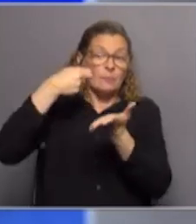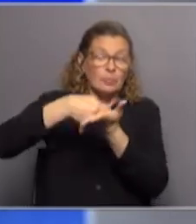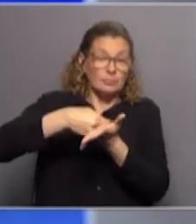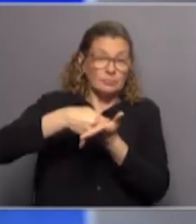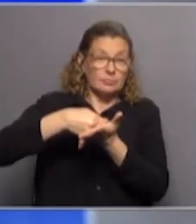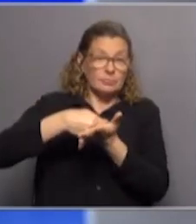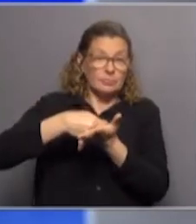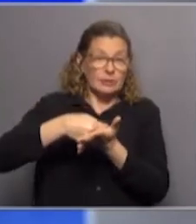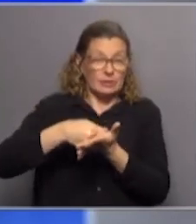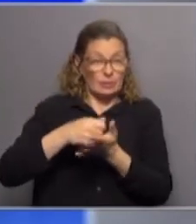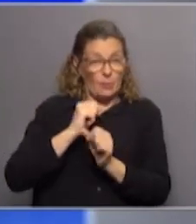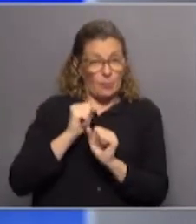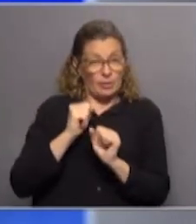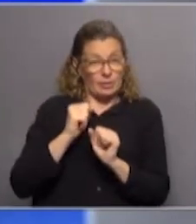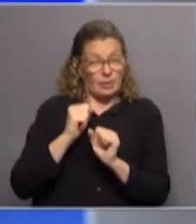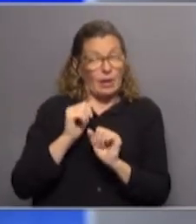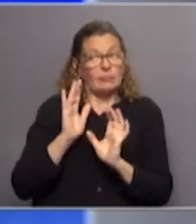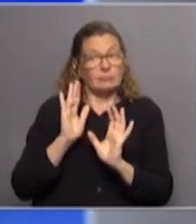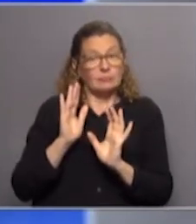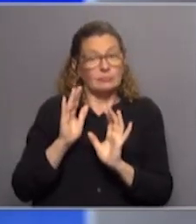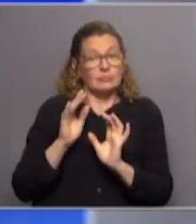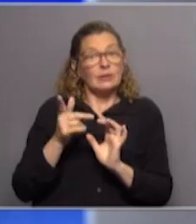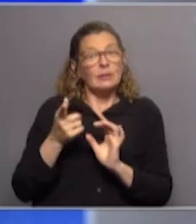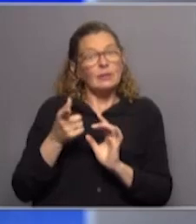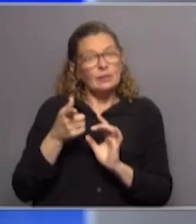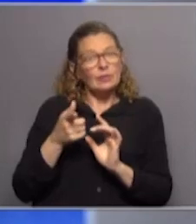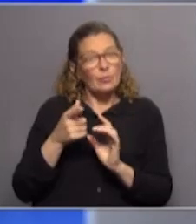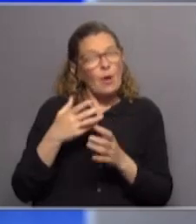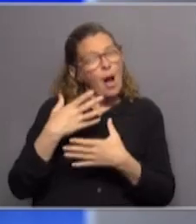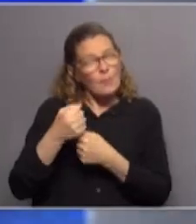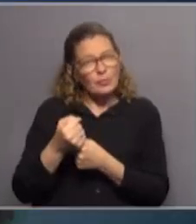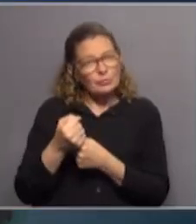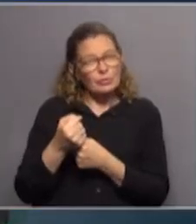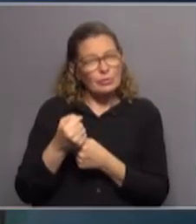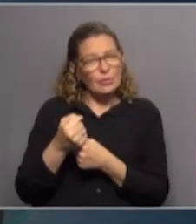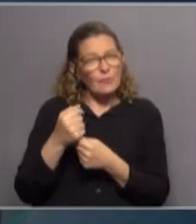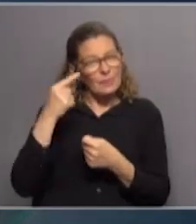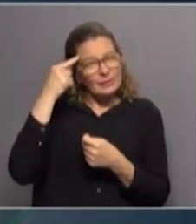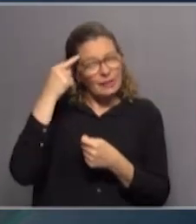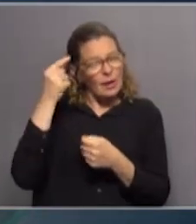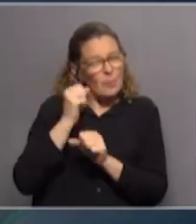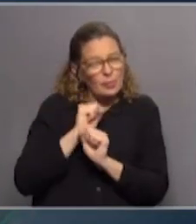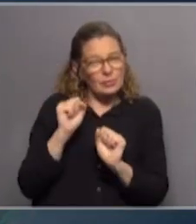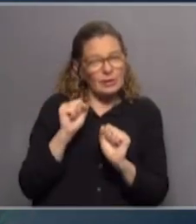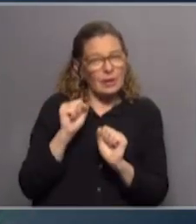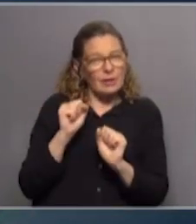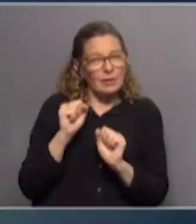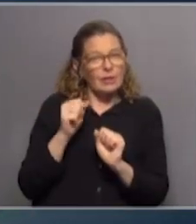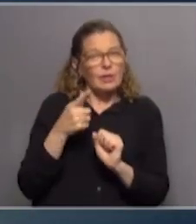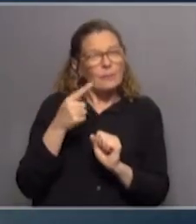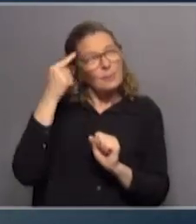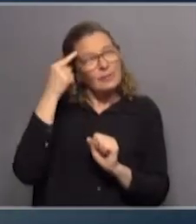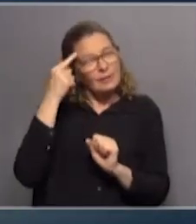en este contexto pueda ser útil ¿tiene sustento apostar a esa posibilidad o por lo menos